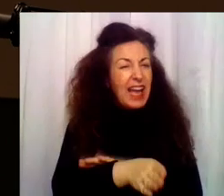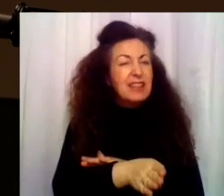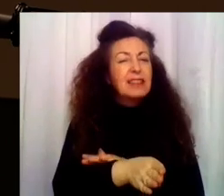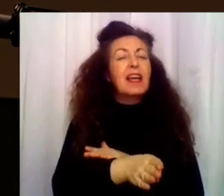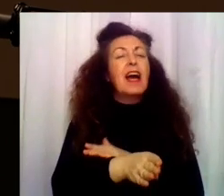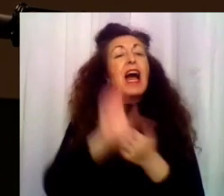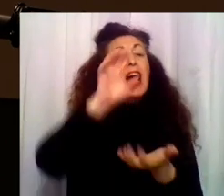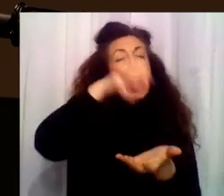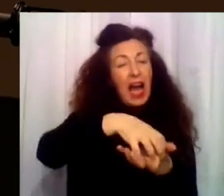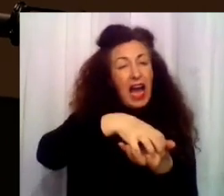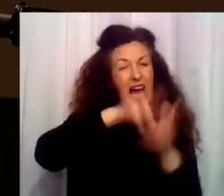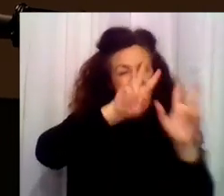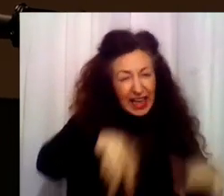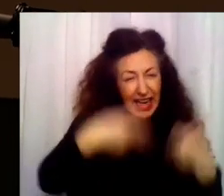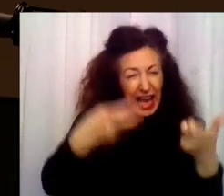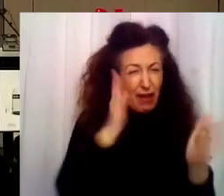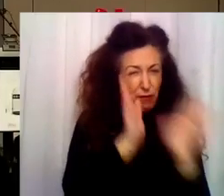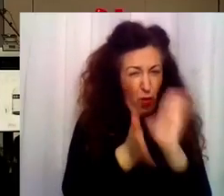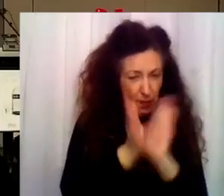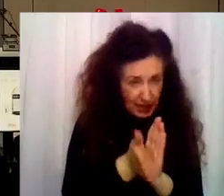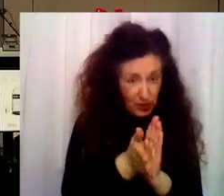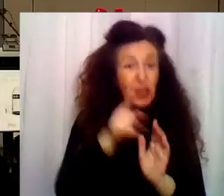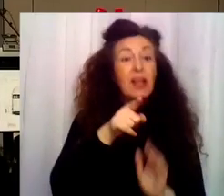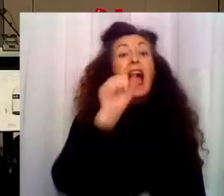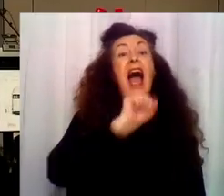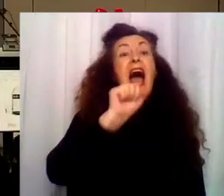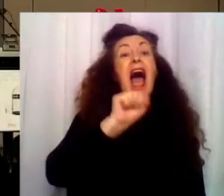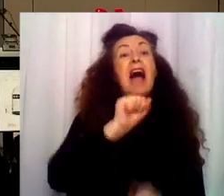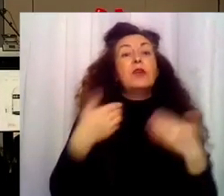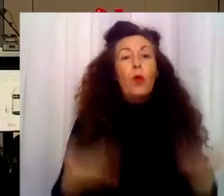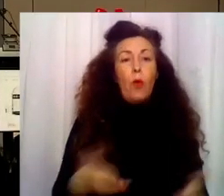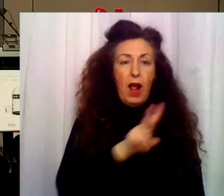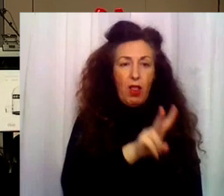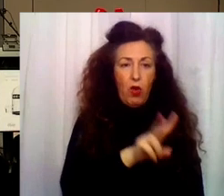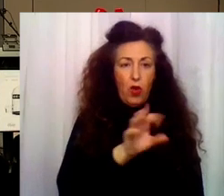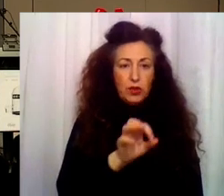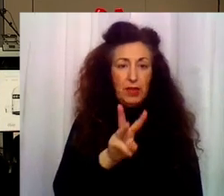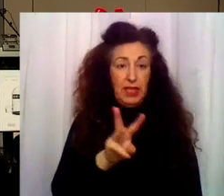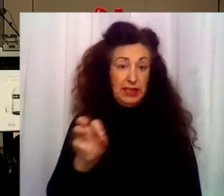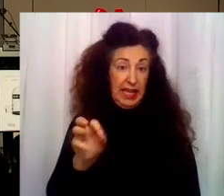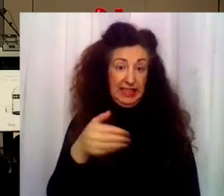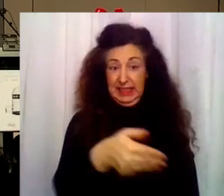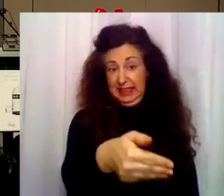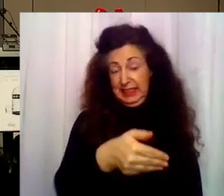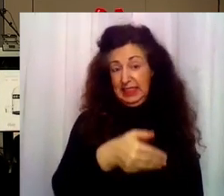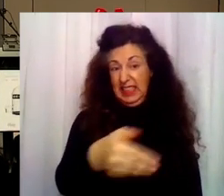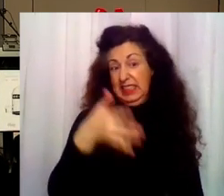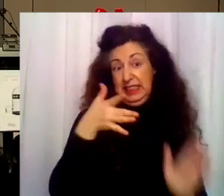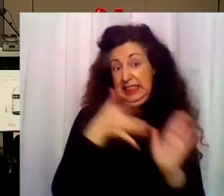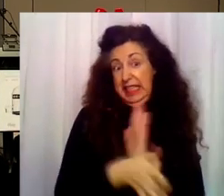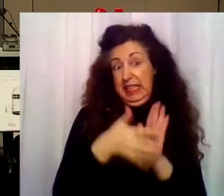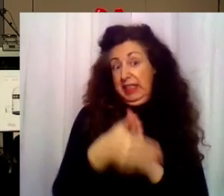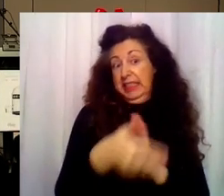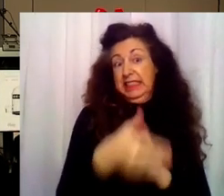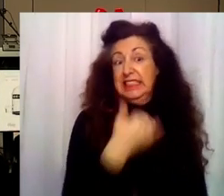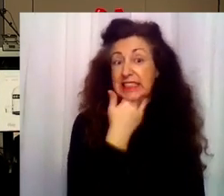es un futuro sugerido por Elvira Lindo, pero que ya está aquí, a la vuelta de la esquina. Un mañana en el que los móviles serán mucho más